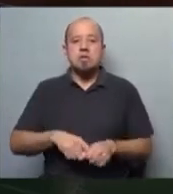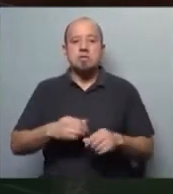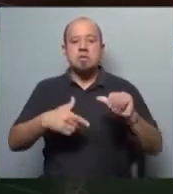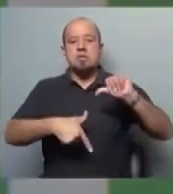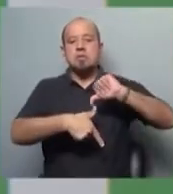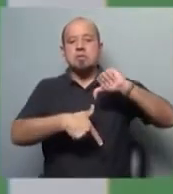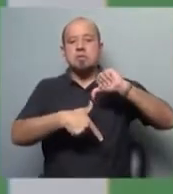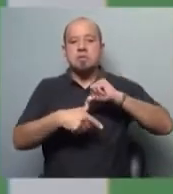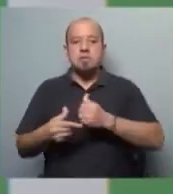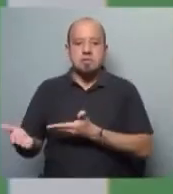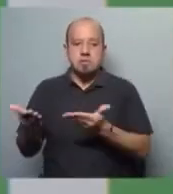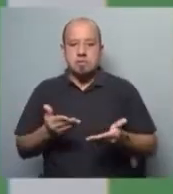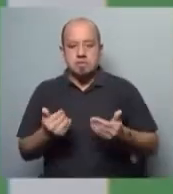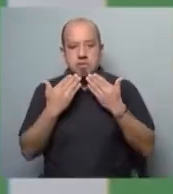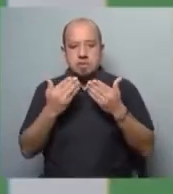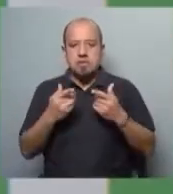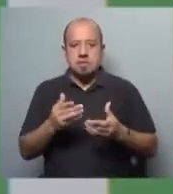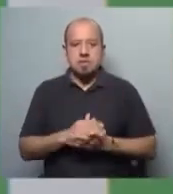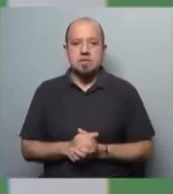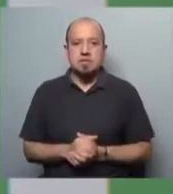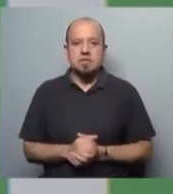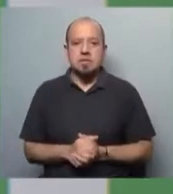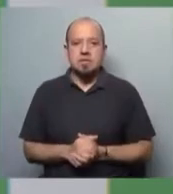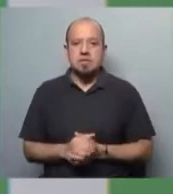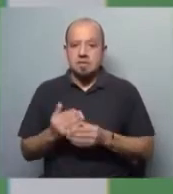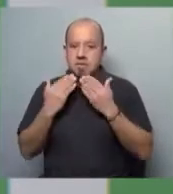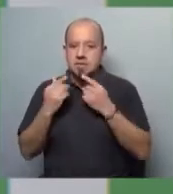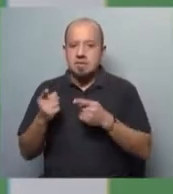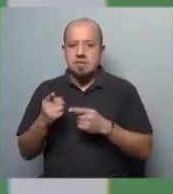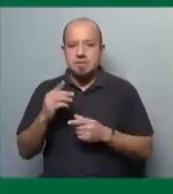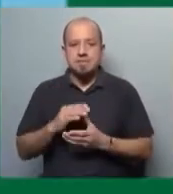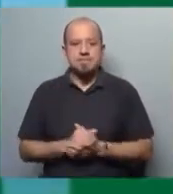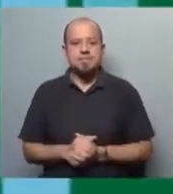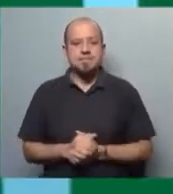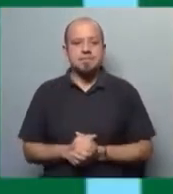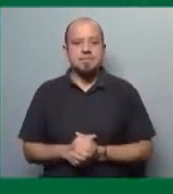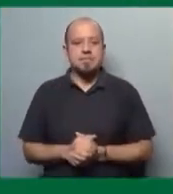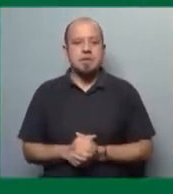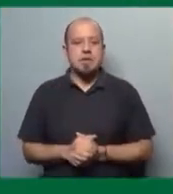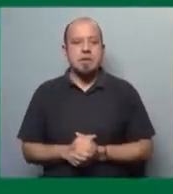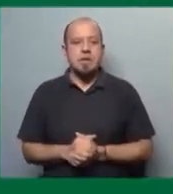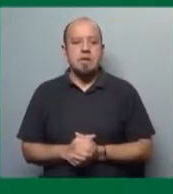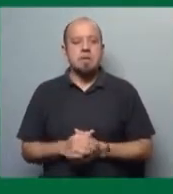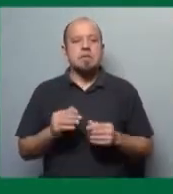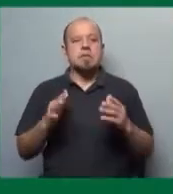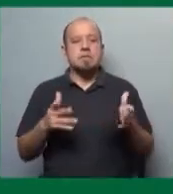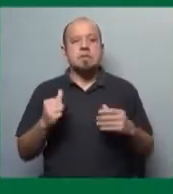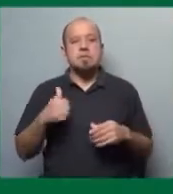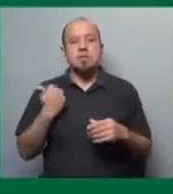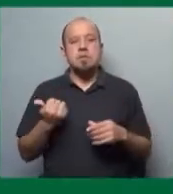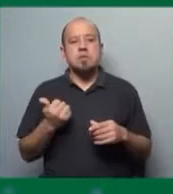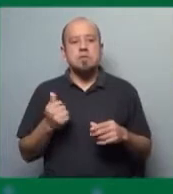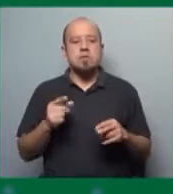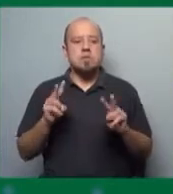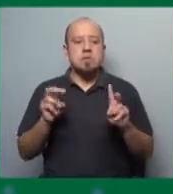Américas. Bienvenido, Iván. Muchísimas gracias por estar hoy. No, muchísimas gracias a ustedes por la oportunidad. Iván, antes de meternos en el tema Haití, aprovechando el